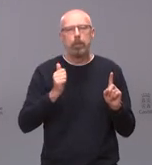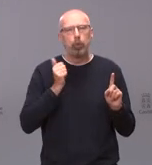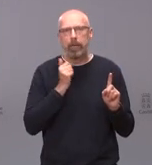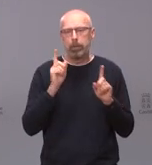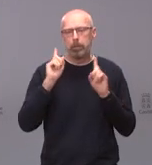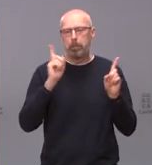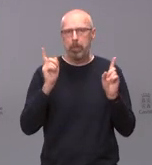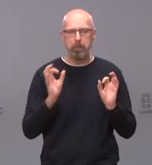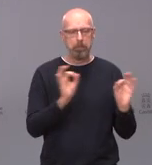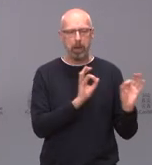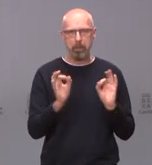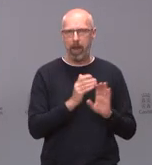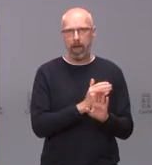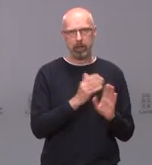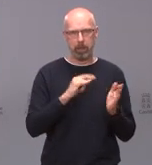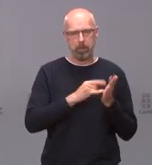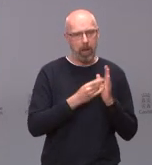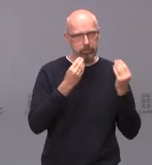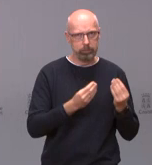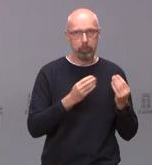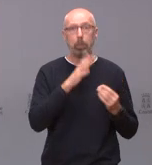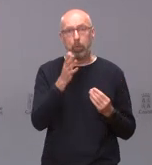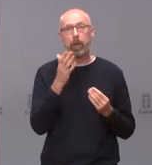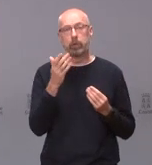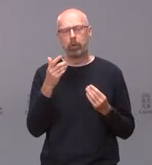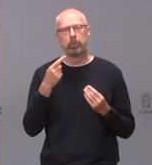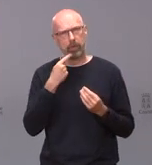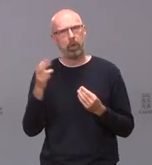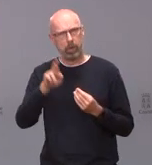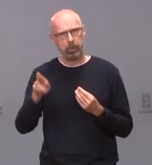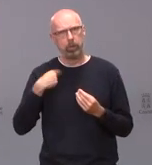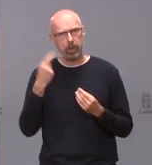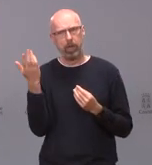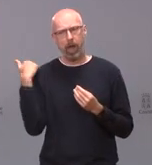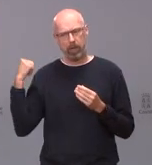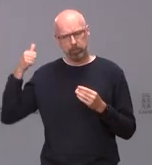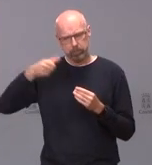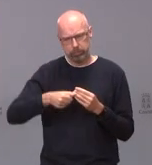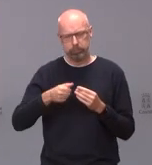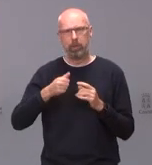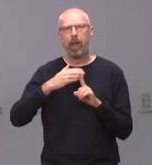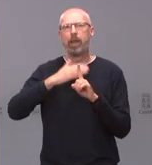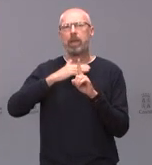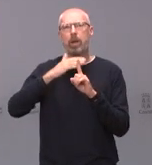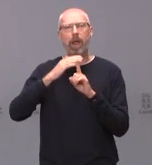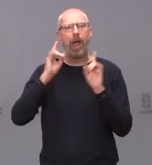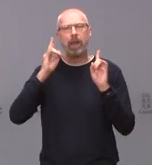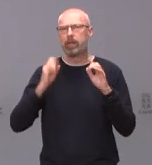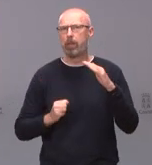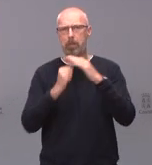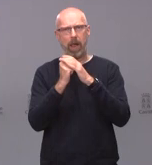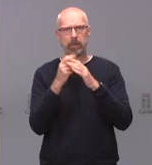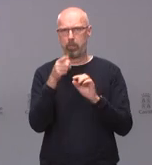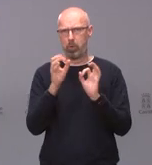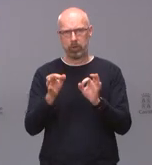eso insisto hemos mantenido el nivel de alerta máximo durante todos estos días a pesar de que la incidencia